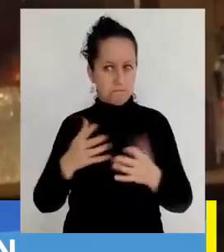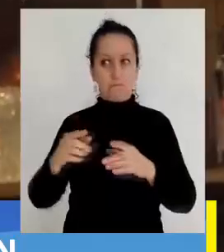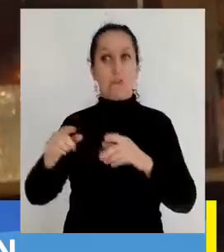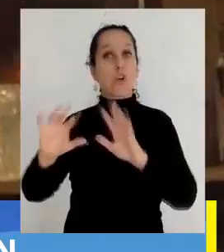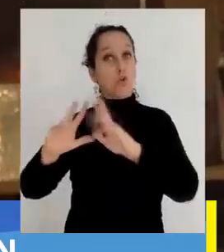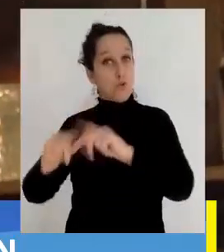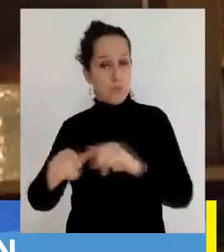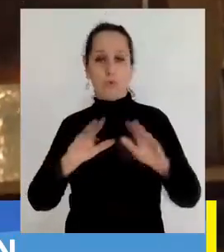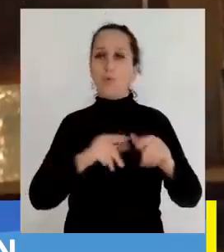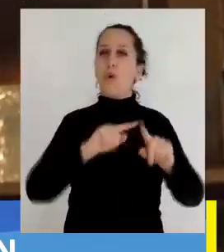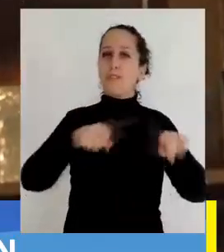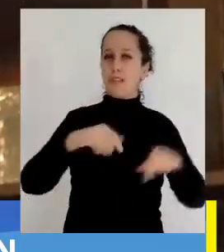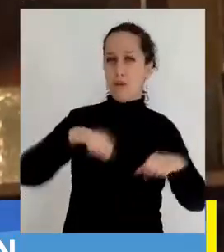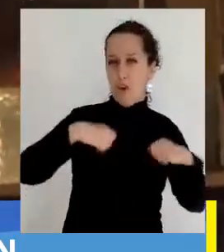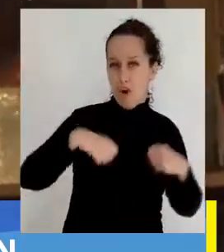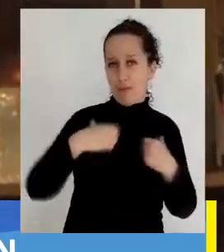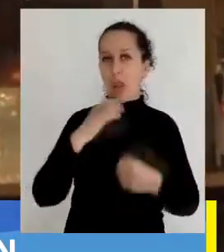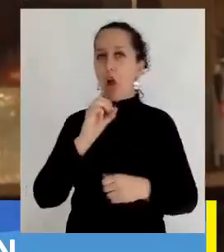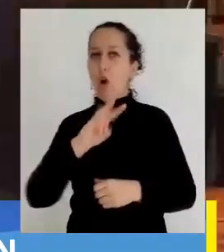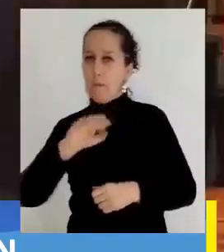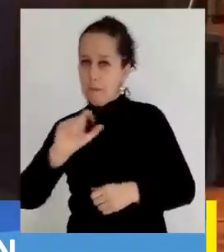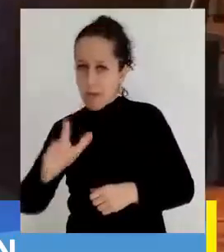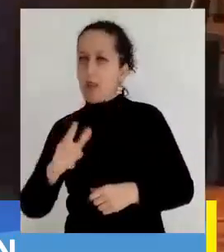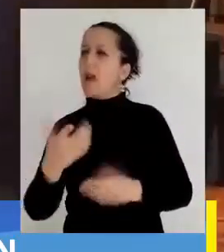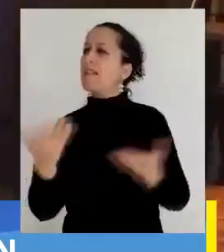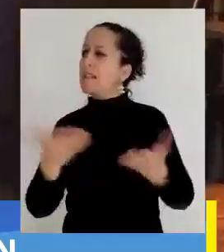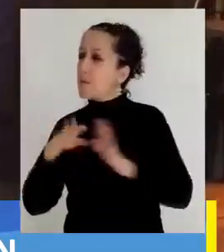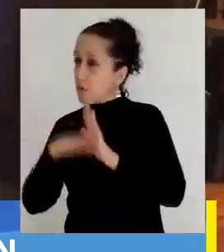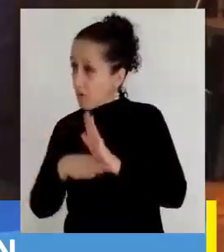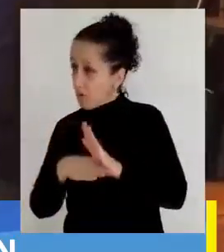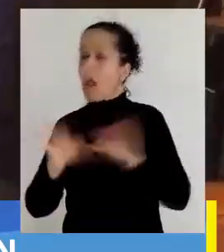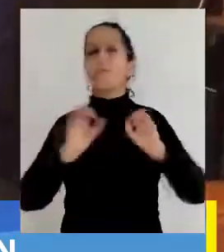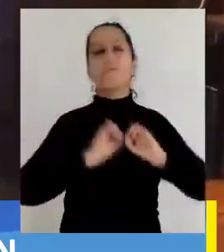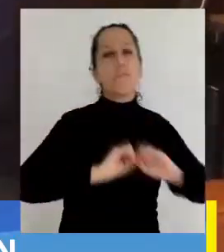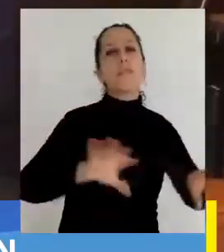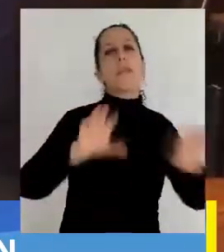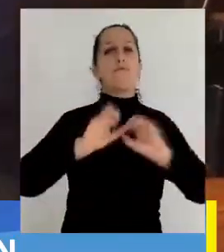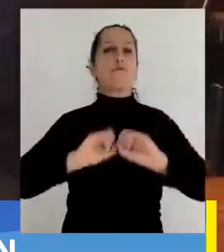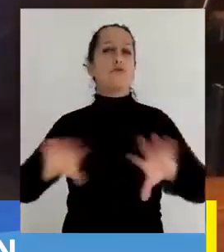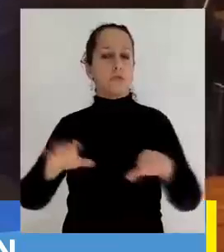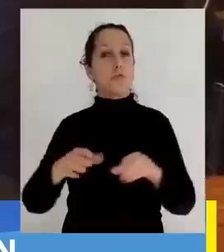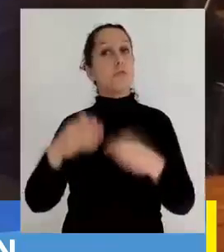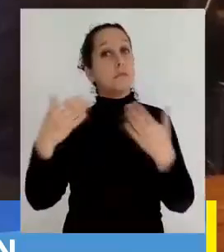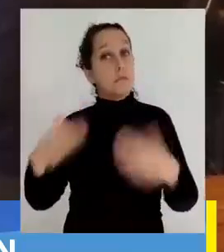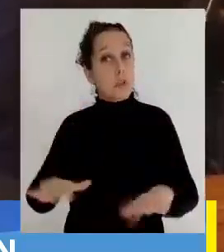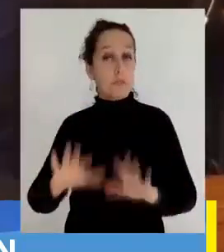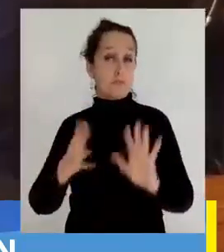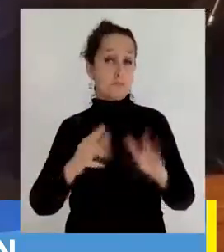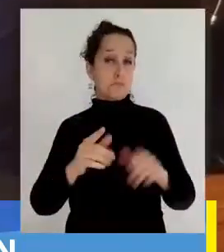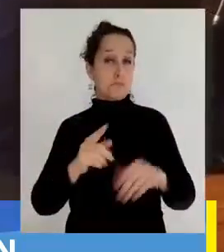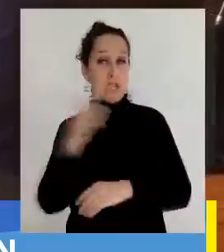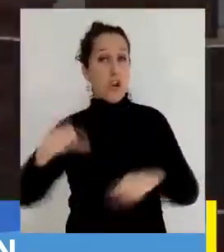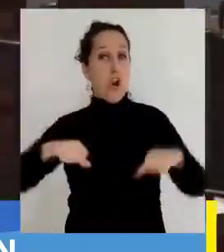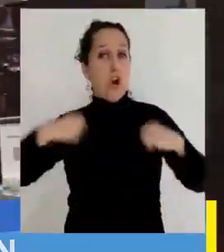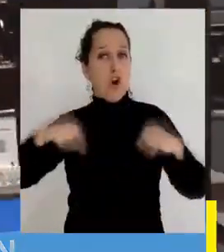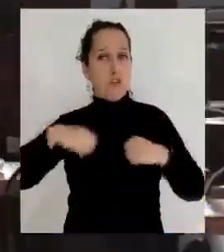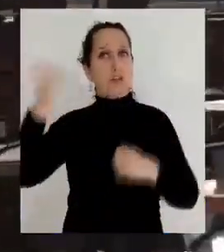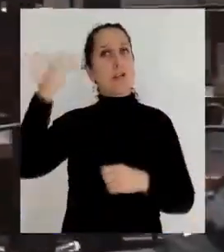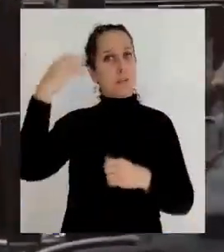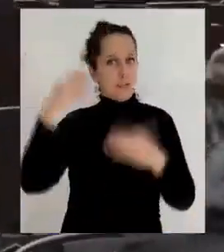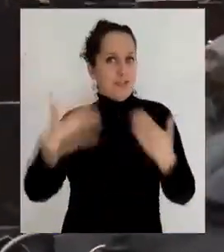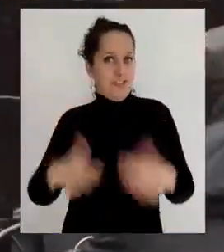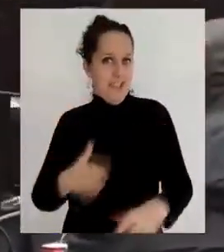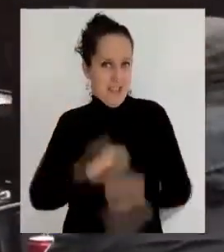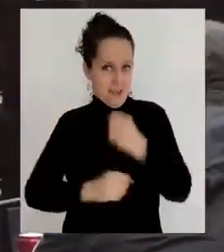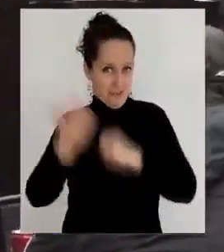cuando junto a su Oficina de Jóvenes y la OMIL colaboraron con la difusión del programa culinario, egresando así más de 100 jóvenes